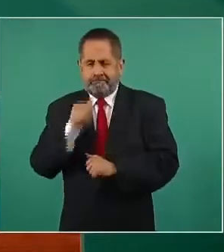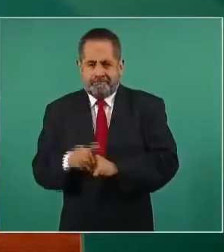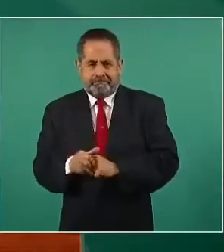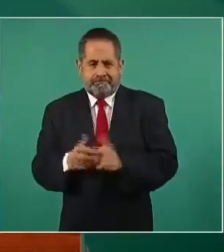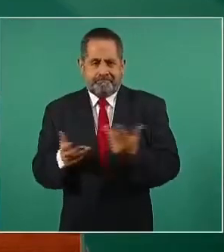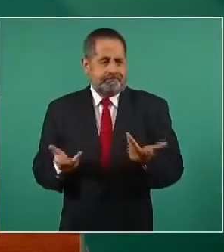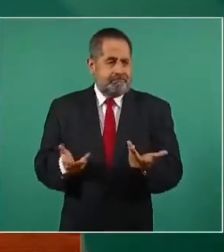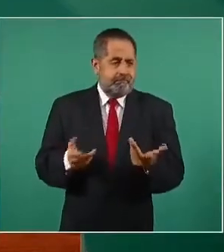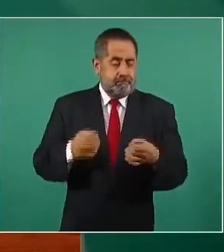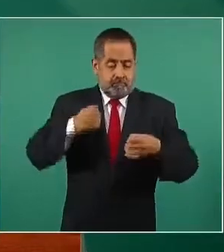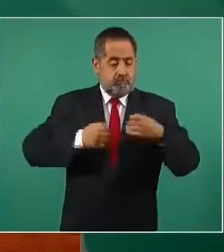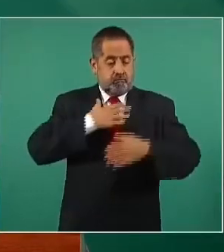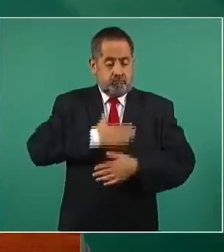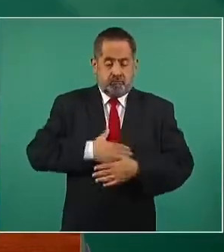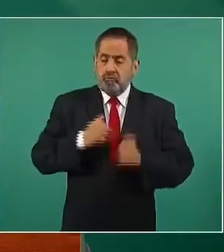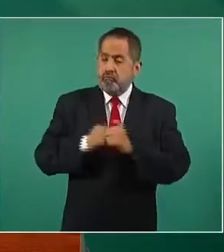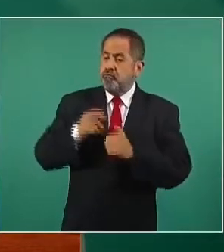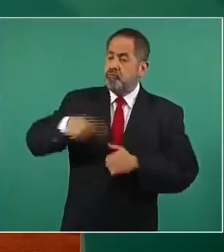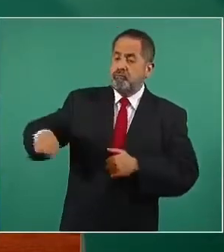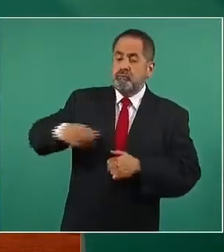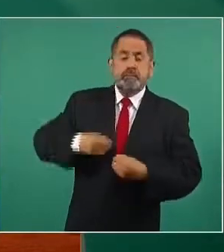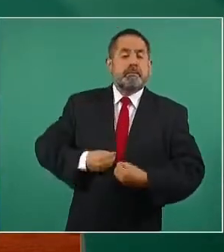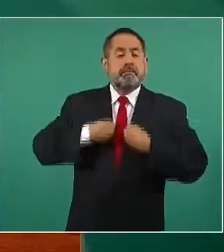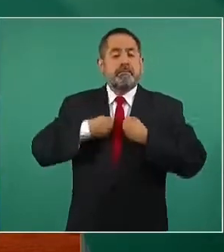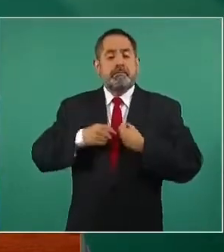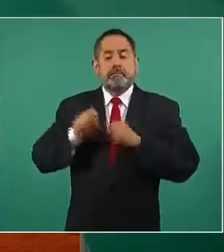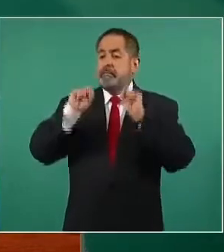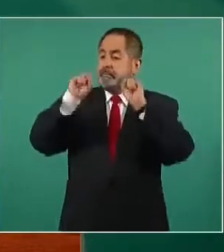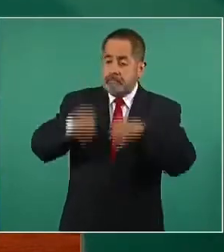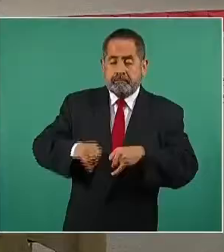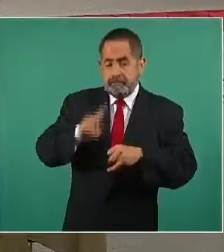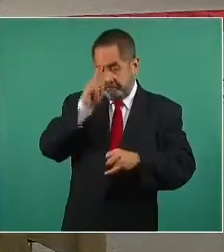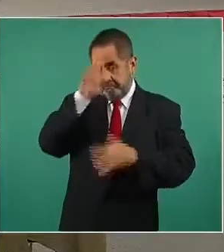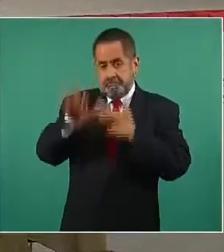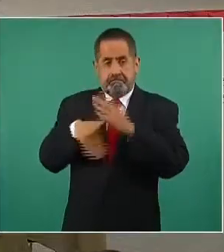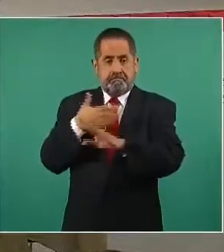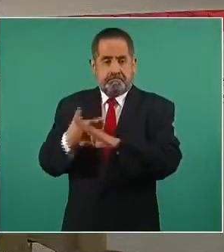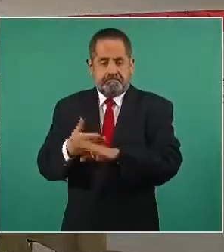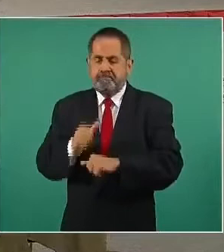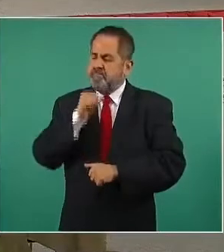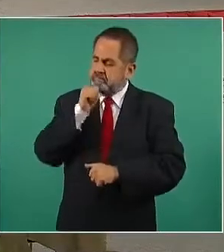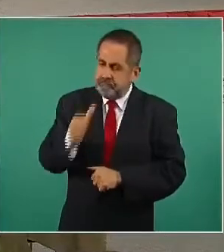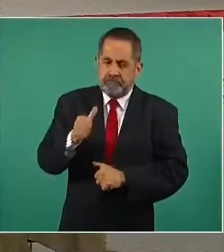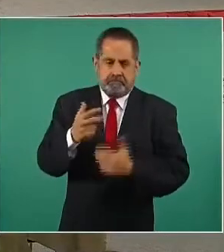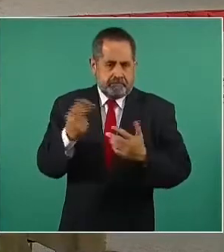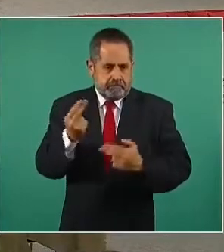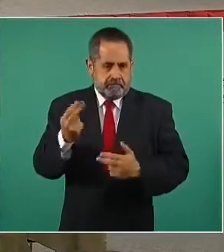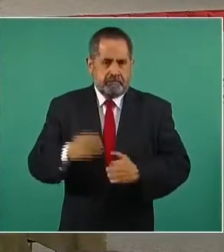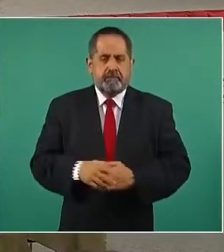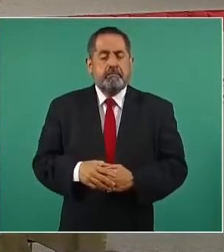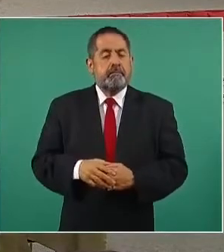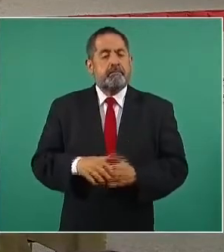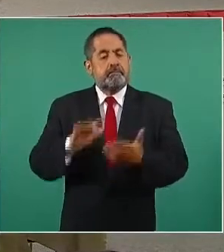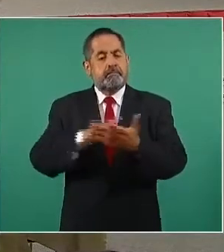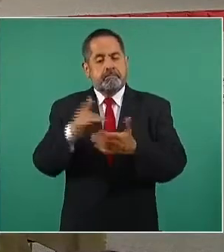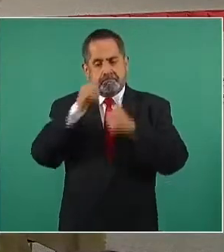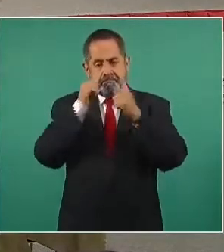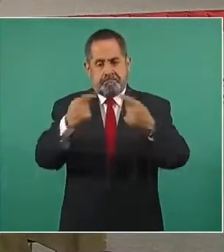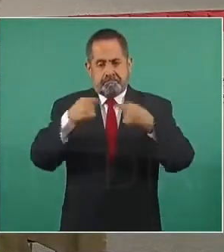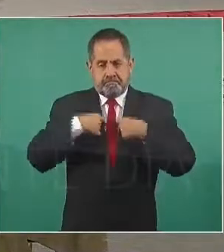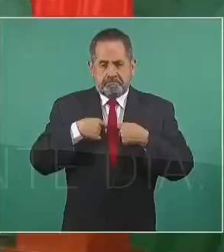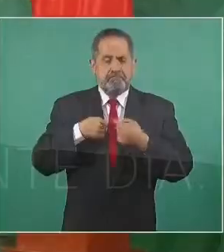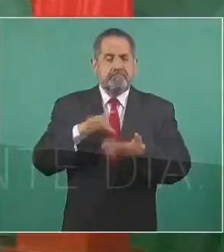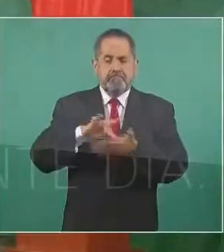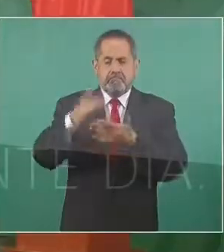sin una vida digna y libre de violencia para las mujeres. Muchas gracias por su atención y gracias que nos